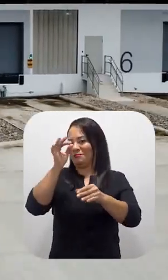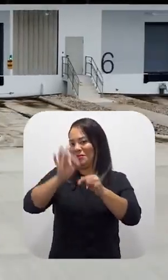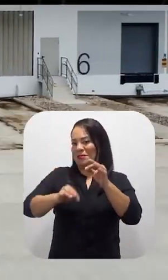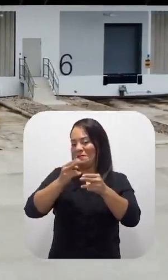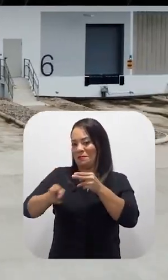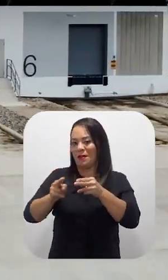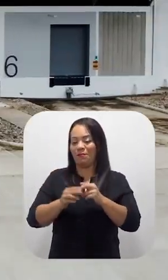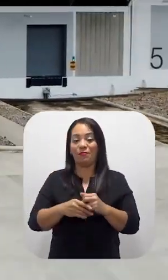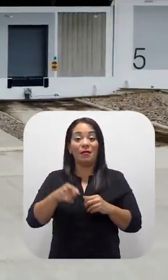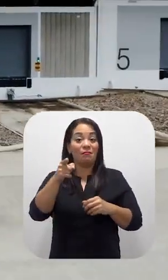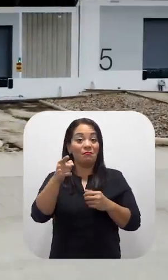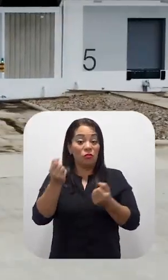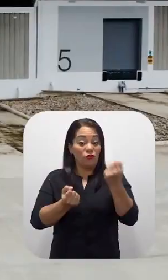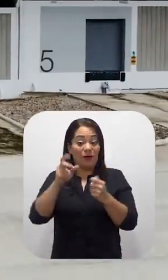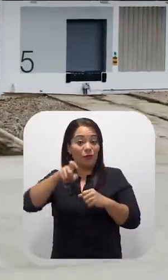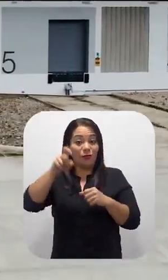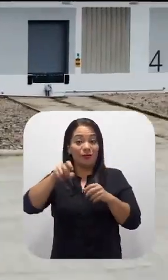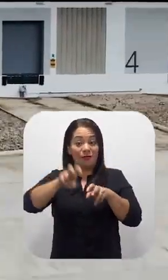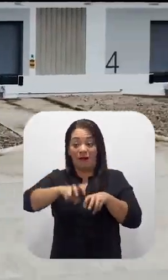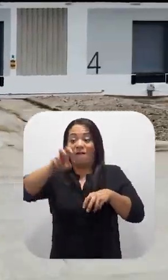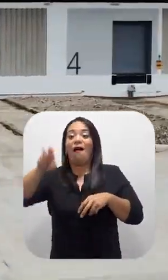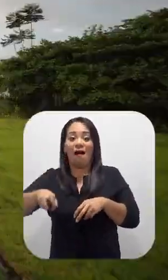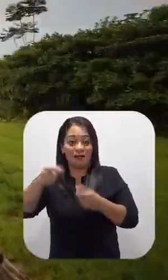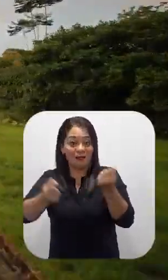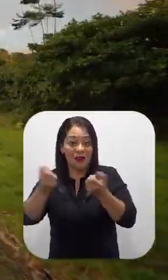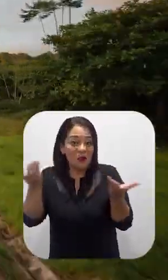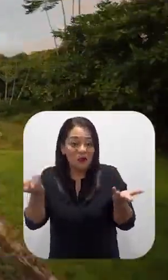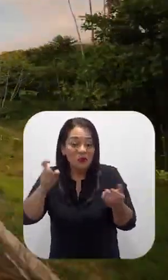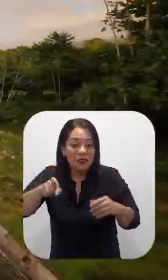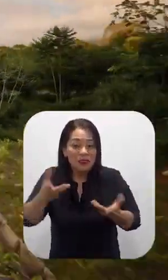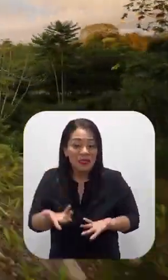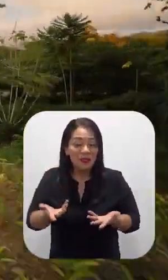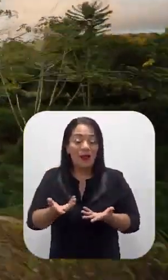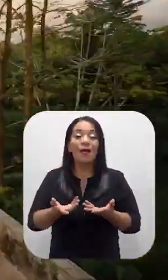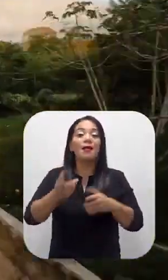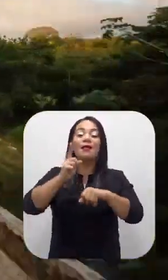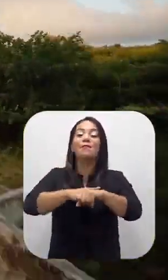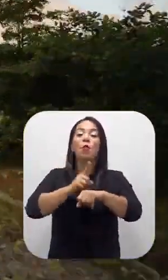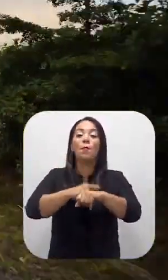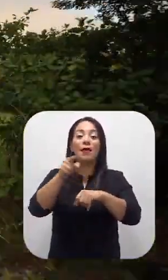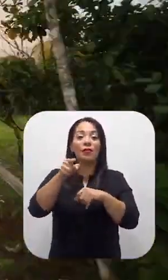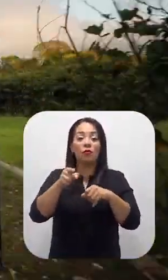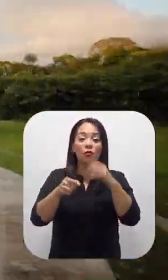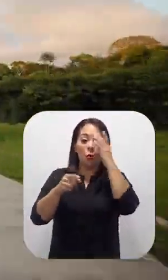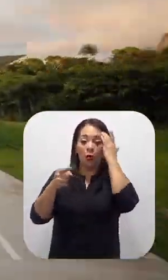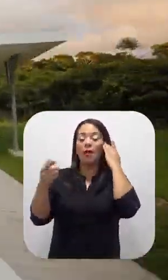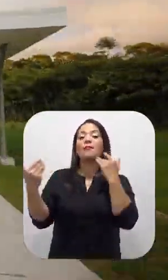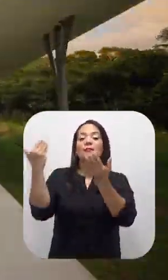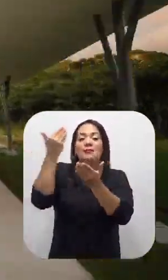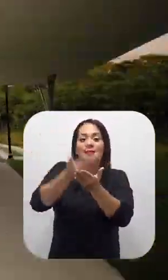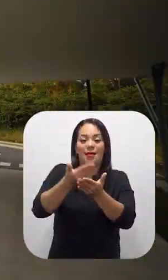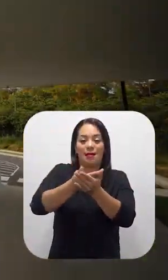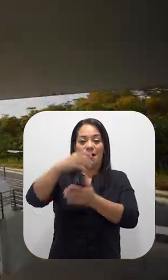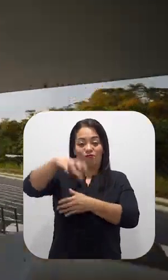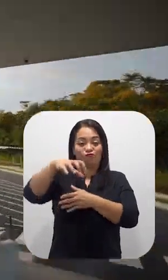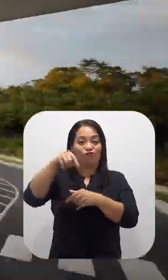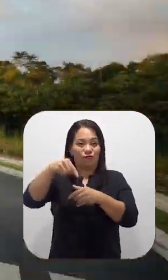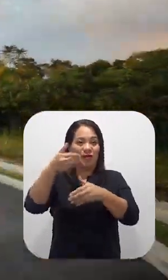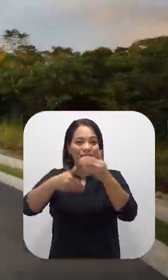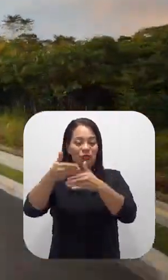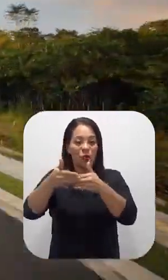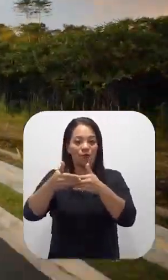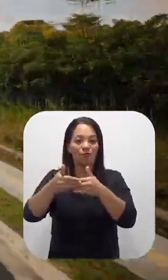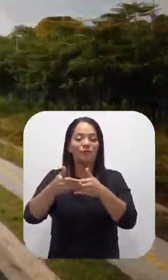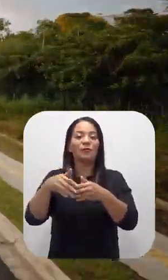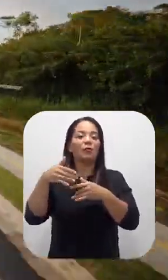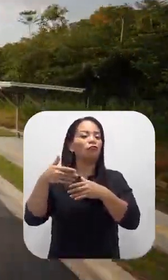sin necesidad que el chofer descienda de la unidad de transporte. Se estima que, desde el momento que es atendido en la estación de